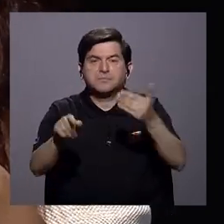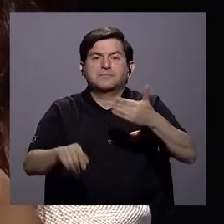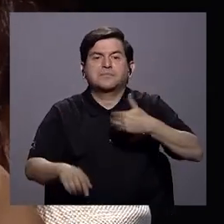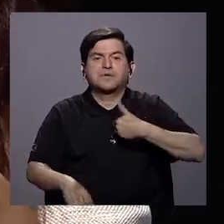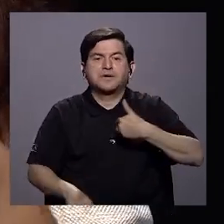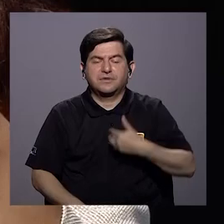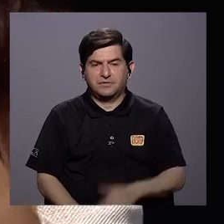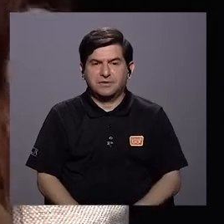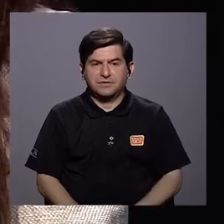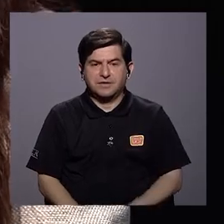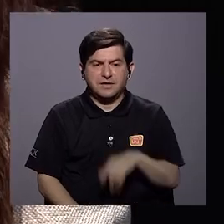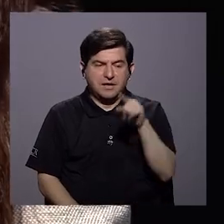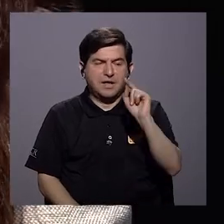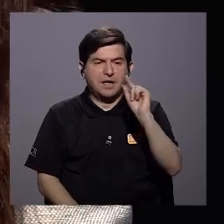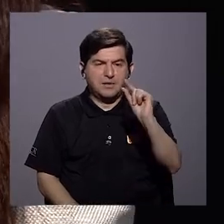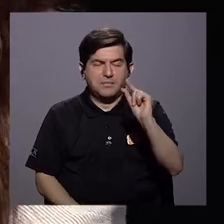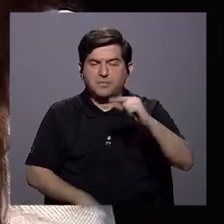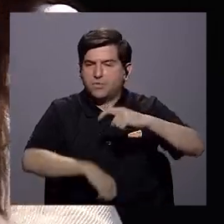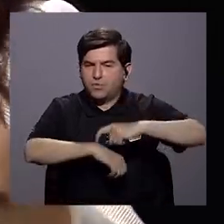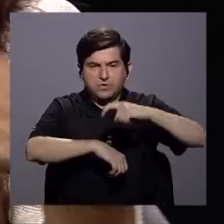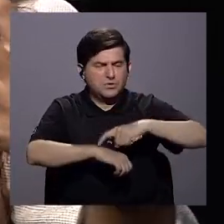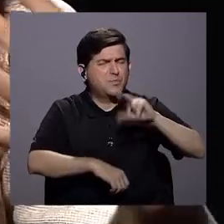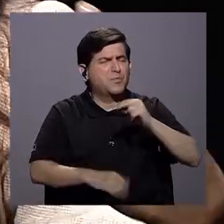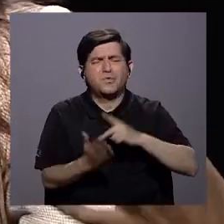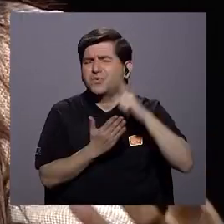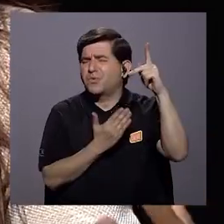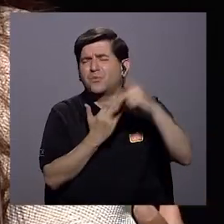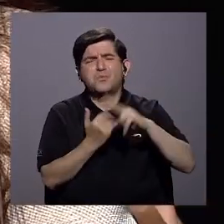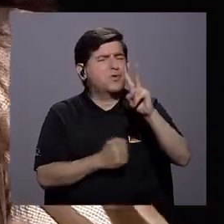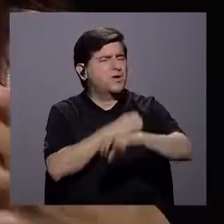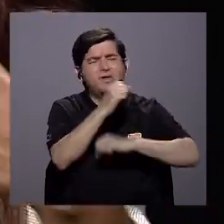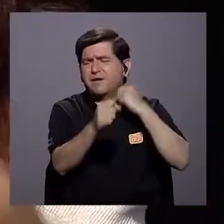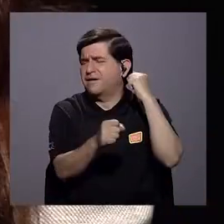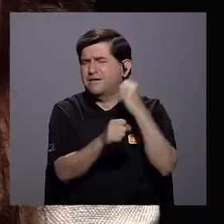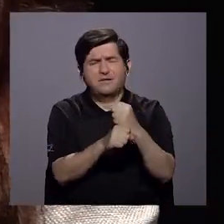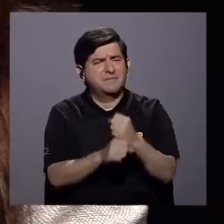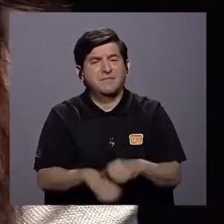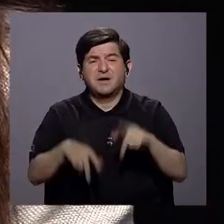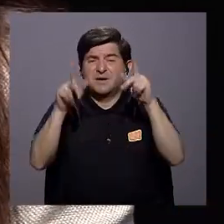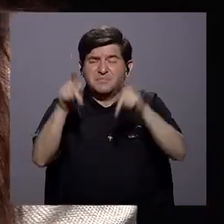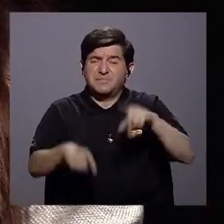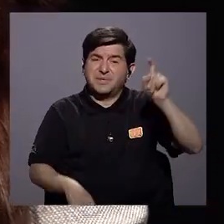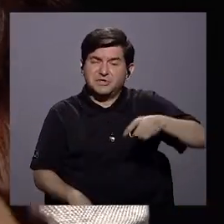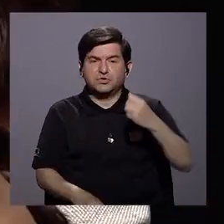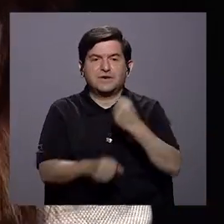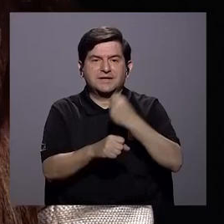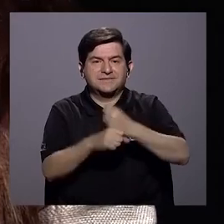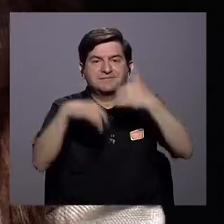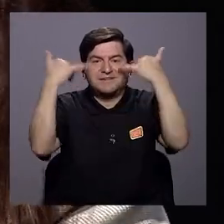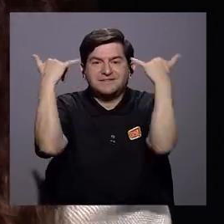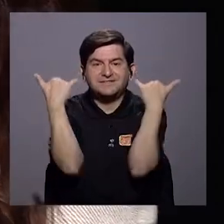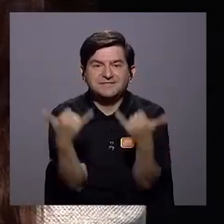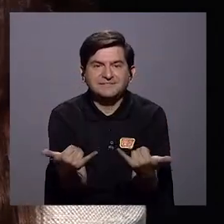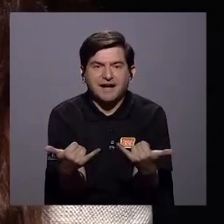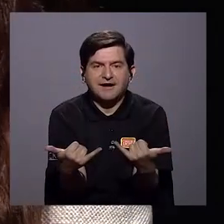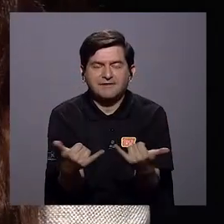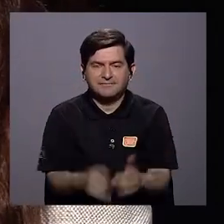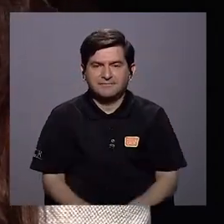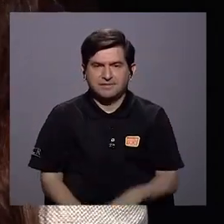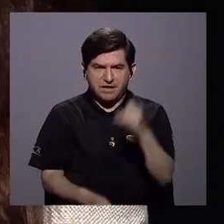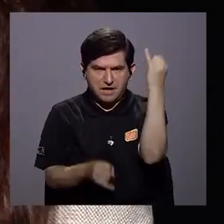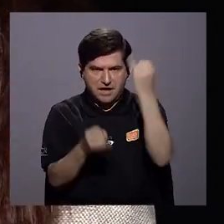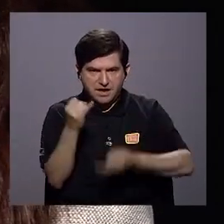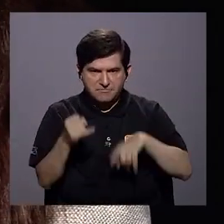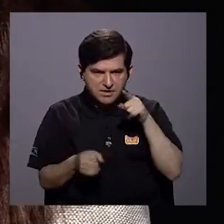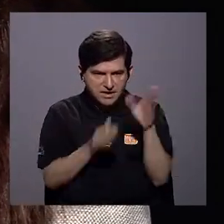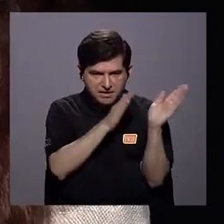que sea a corto plazo, que no vaya a ser un programa de dos años, porque por supuesto la gente necesita trabajar ya. Y finalmente,